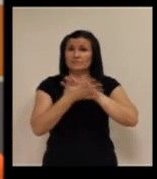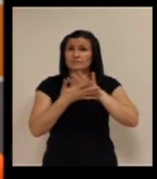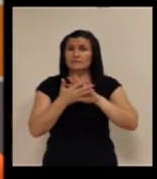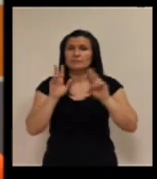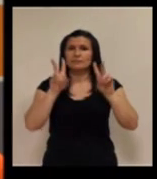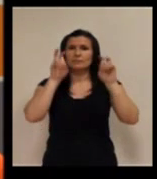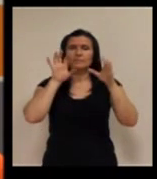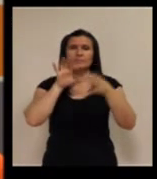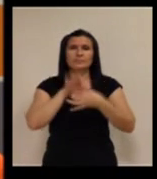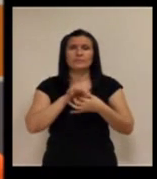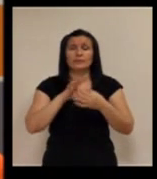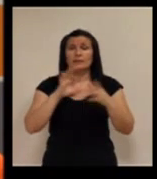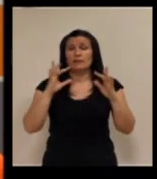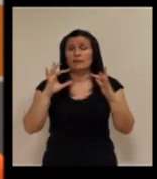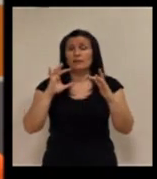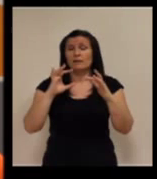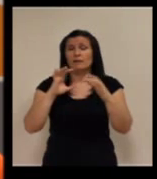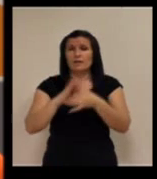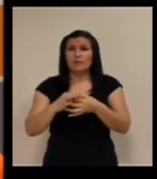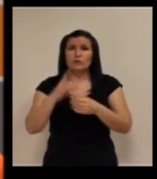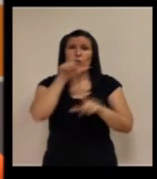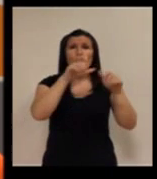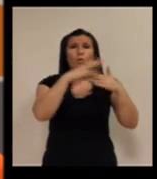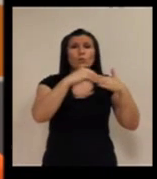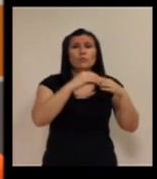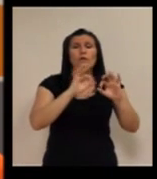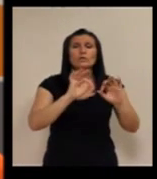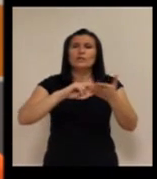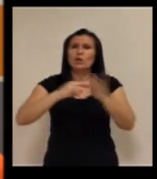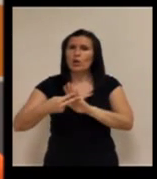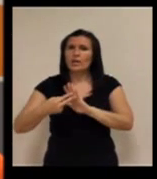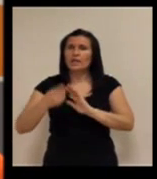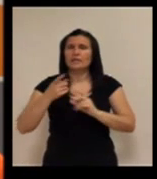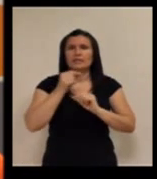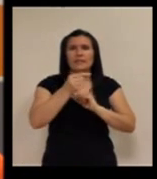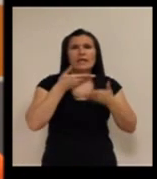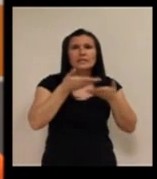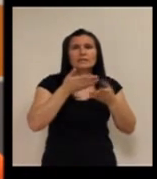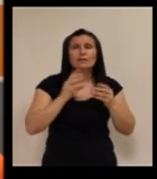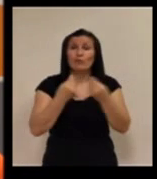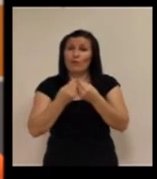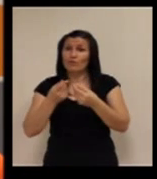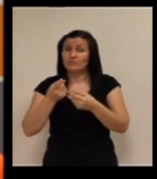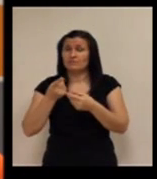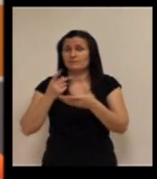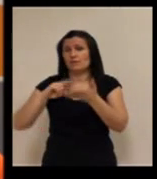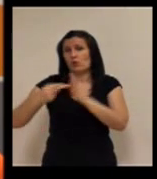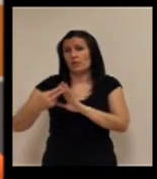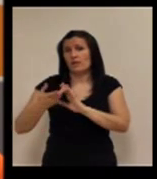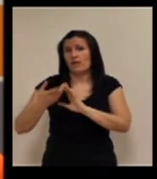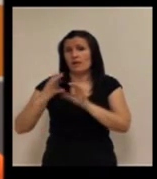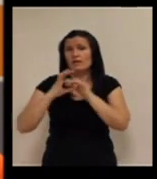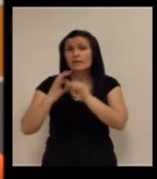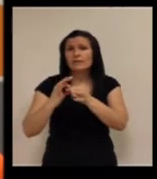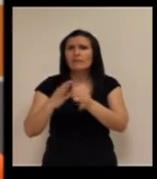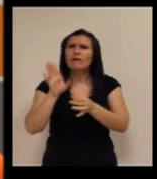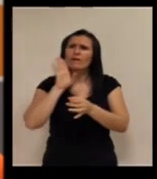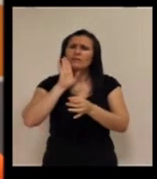también se comentaba en cuanto a la relación de los usuarios con la tecnología usuarios de teleexistencia con la tecnología